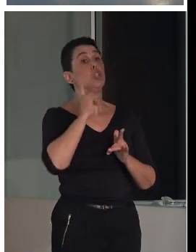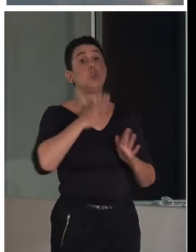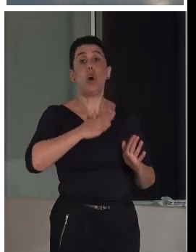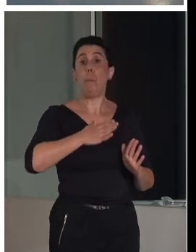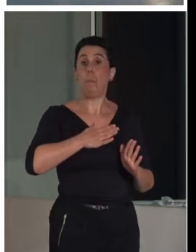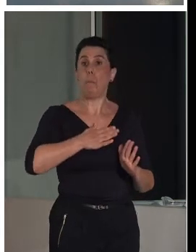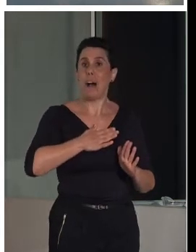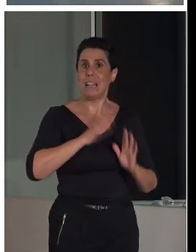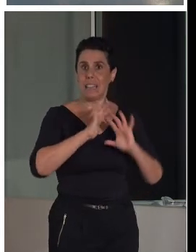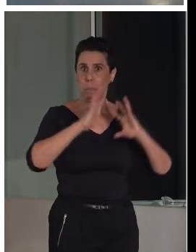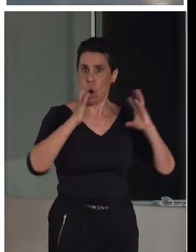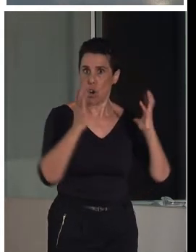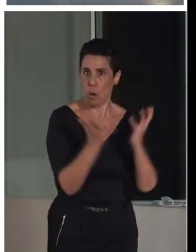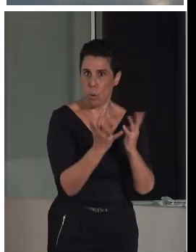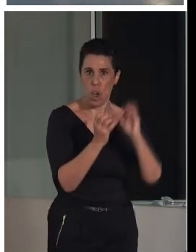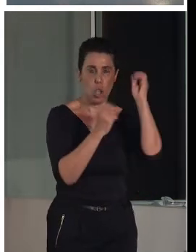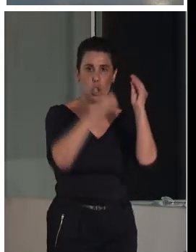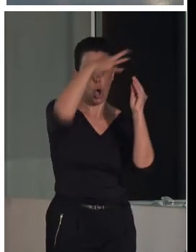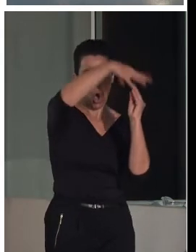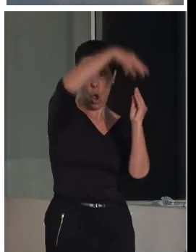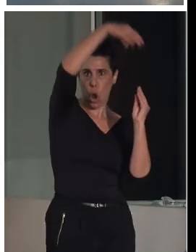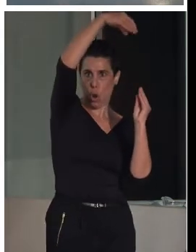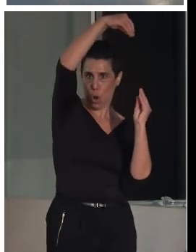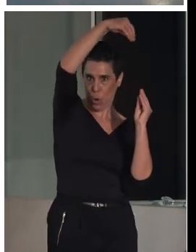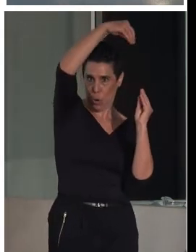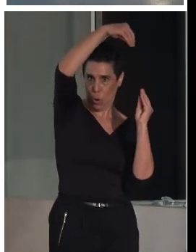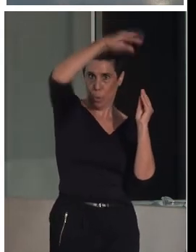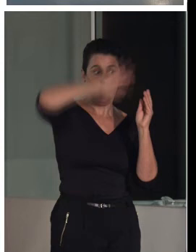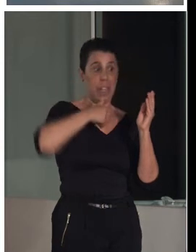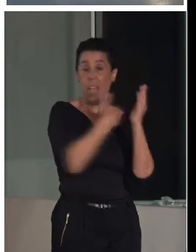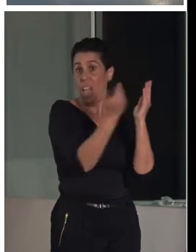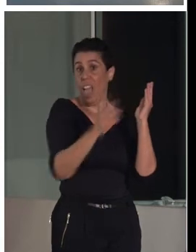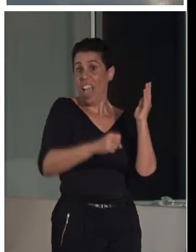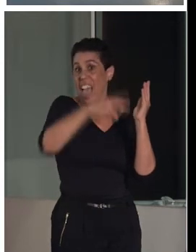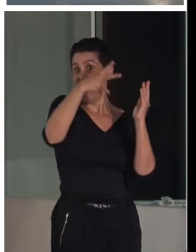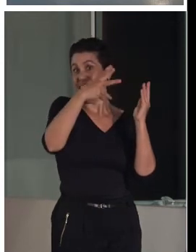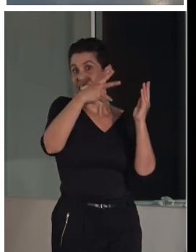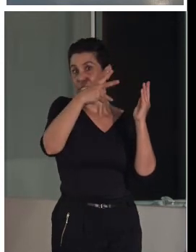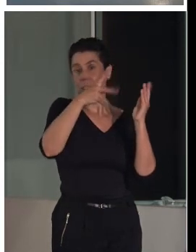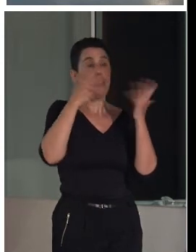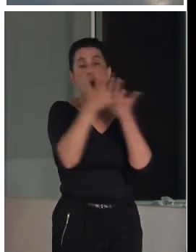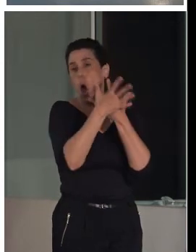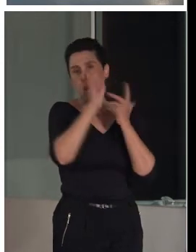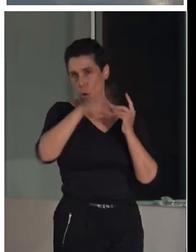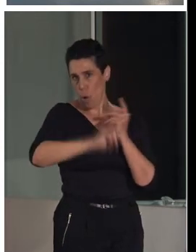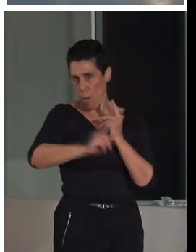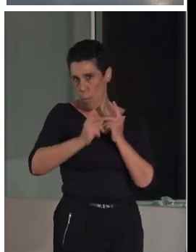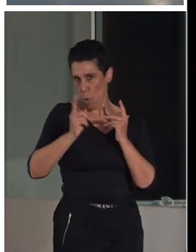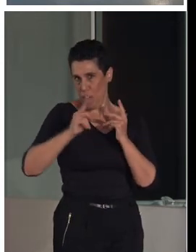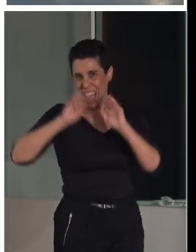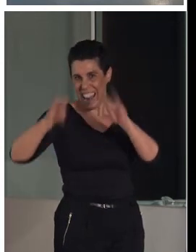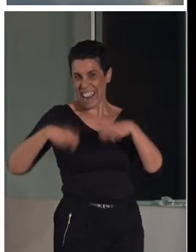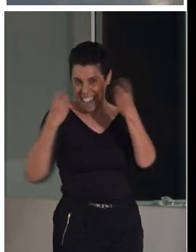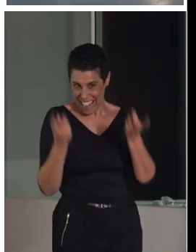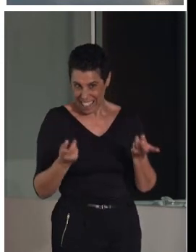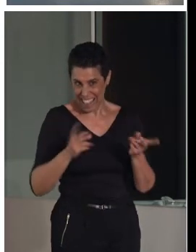el ábsi de la torre y el claustro. El resto del edificio es renacentista y otros estilos y